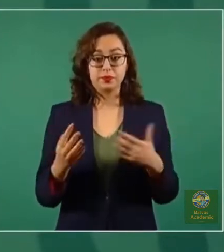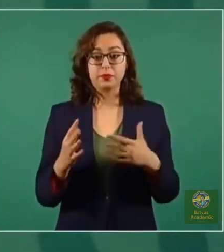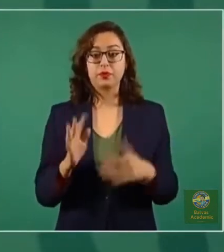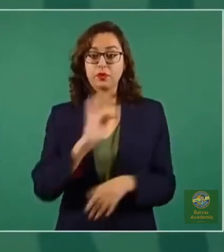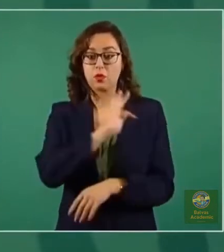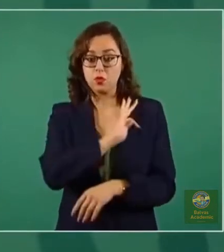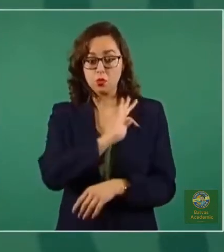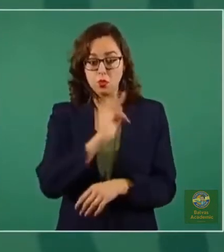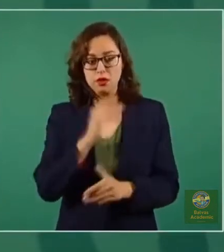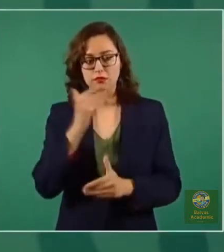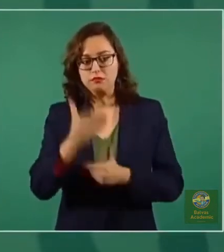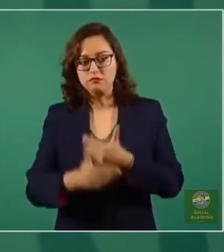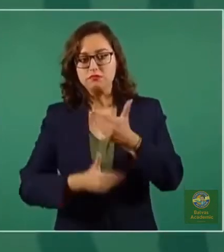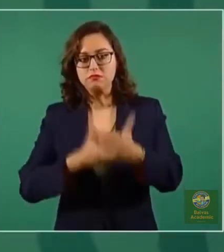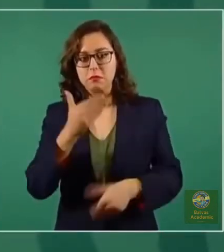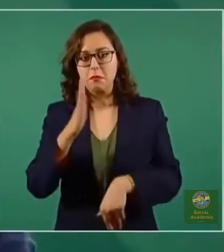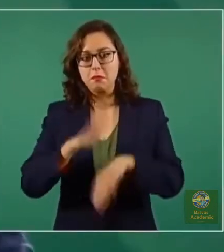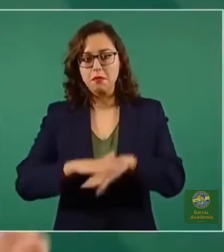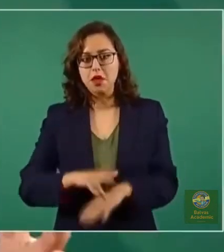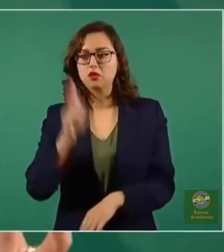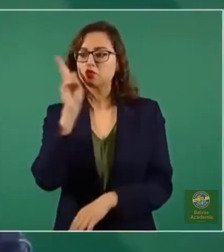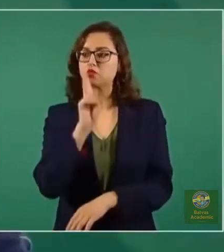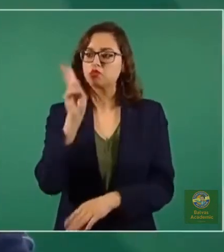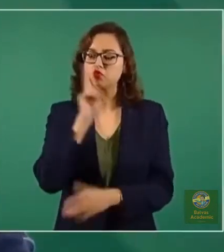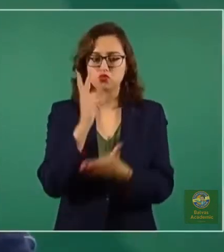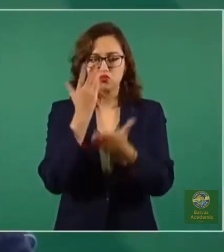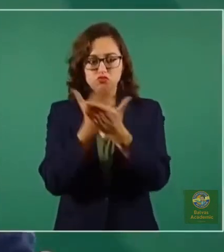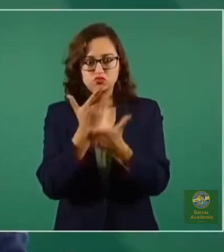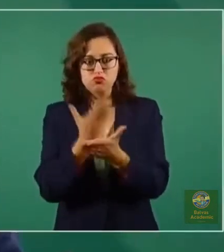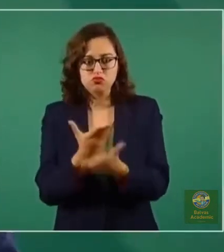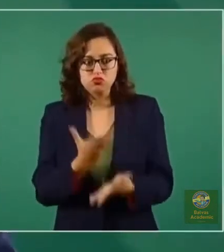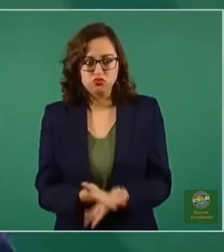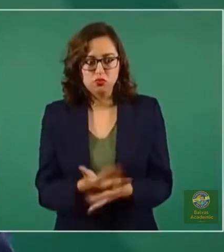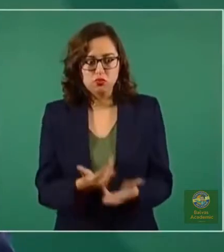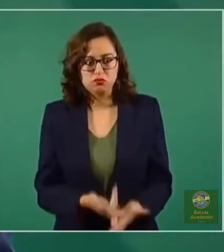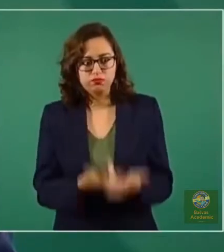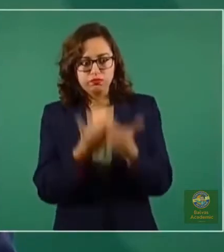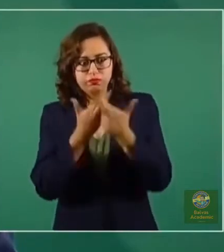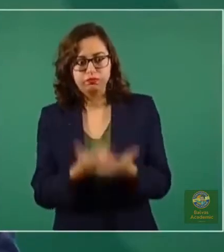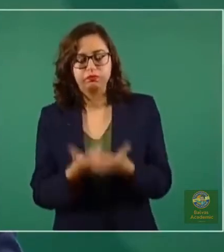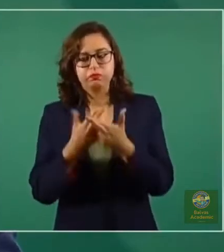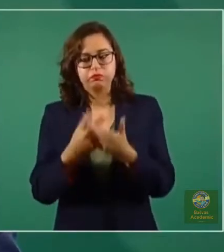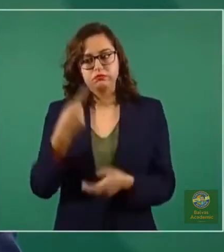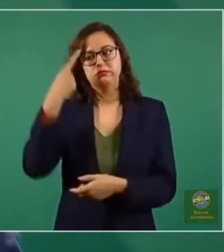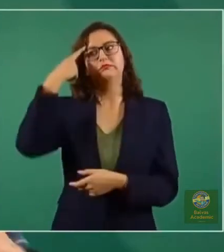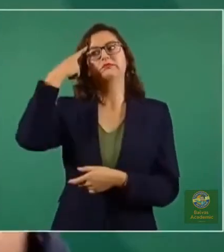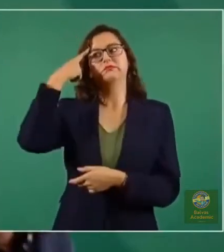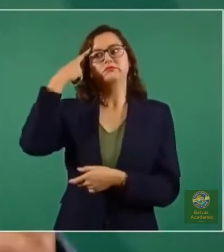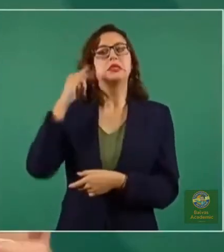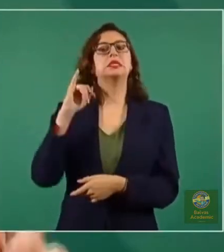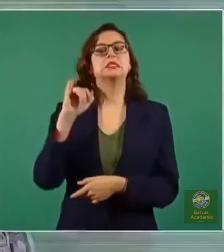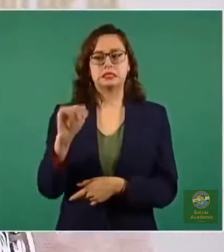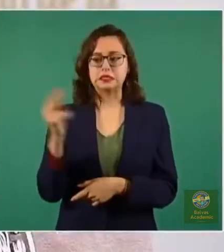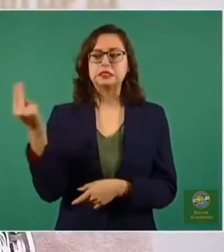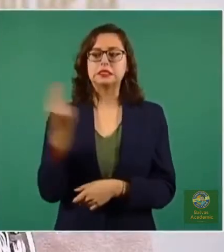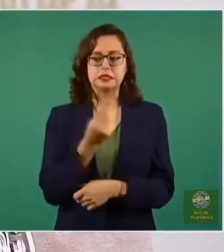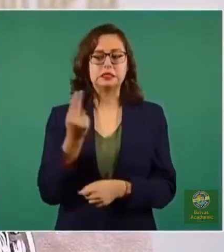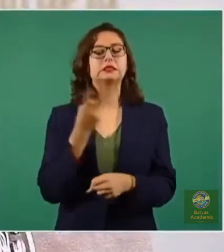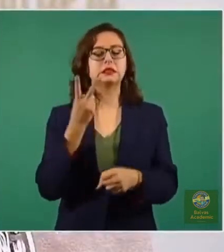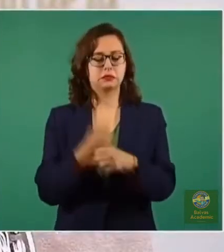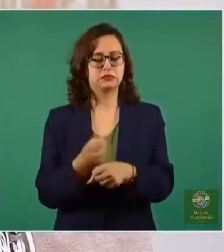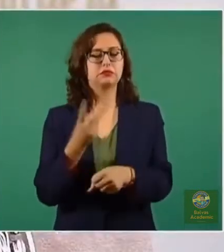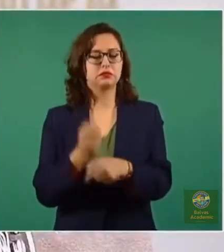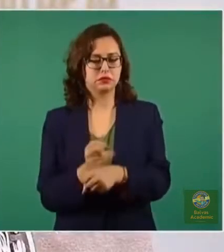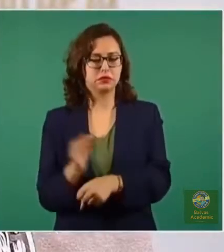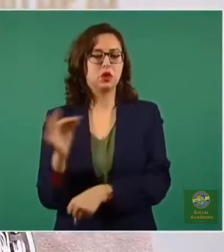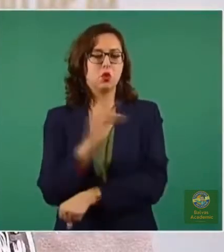consistente, fuera clara, estuviera robusta, podría hacer pensar que se requiriera una dosis de refuerzo,